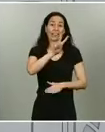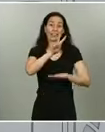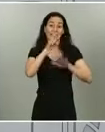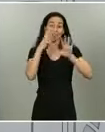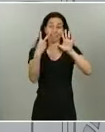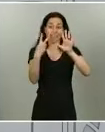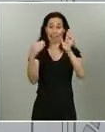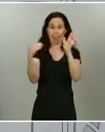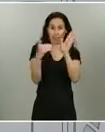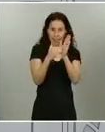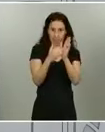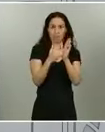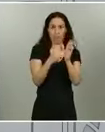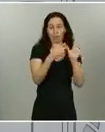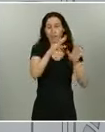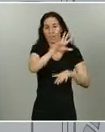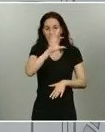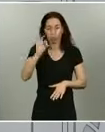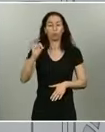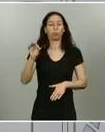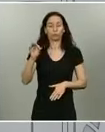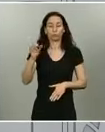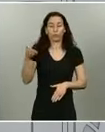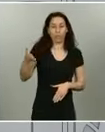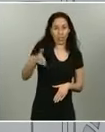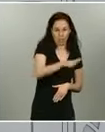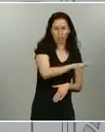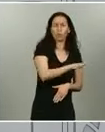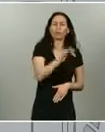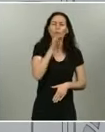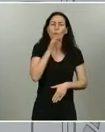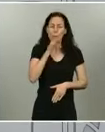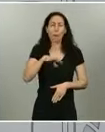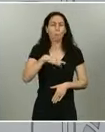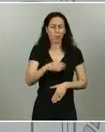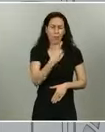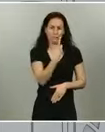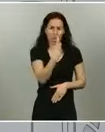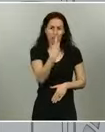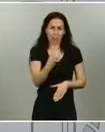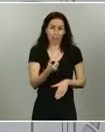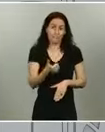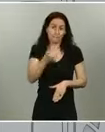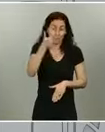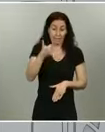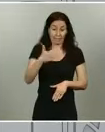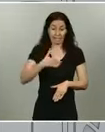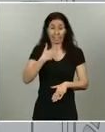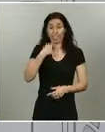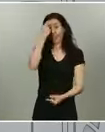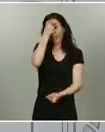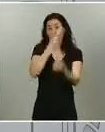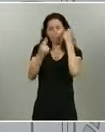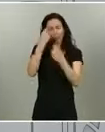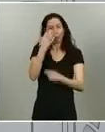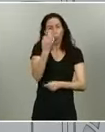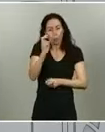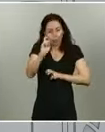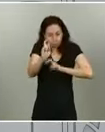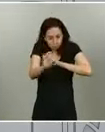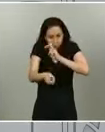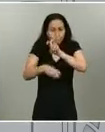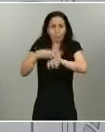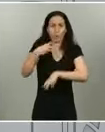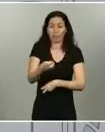.000. Todavía pueden faltar algunos. Todavía va haber algunas correcciones en los datos de fallecidos. Algunos saldrán porque no estarán